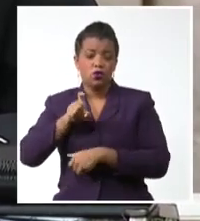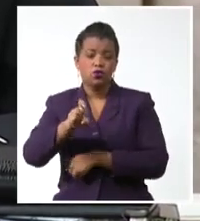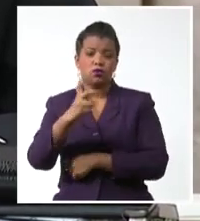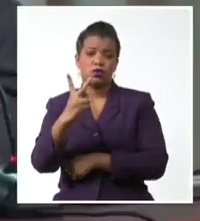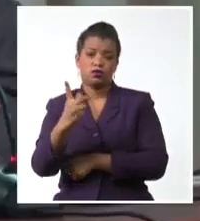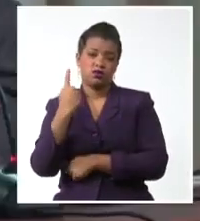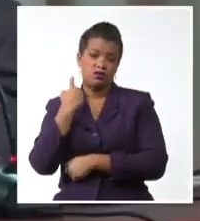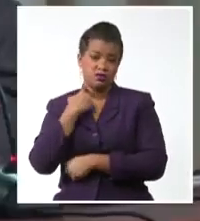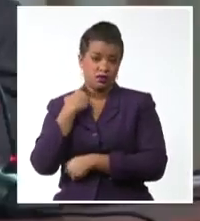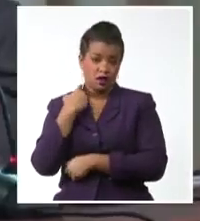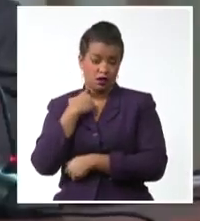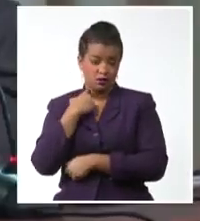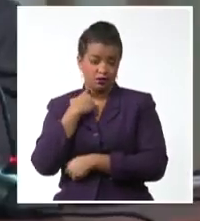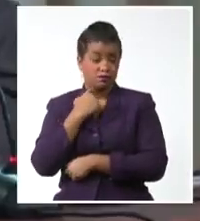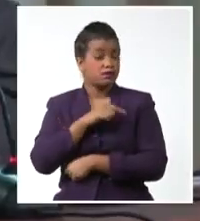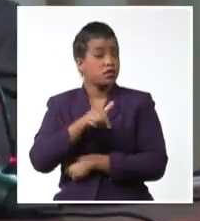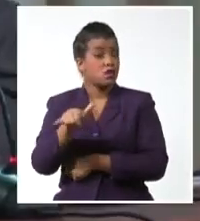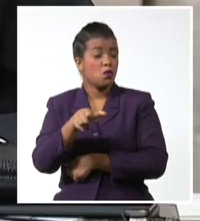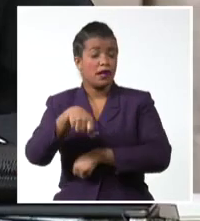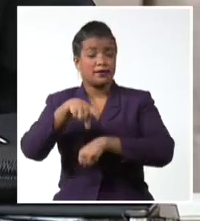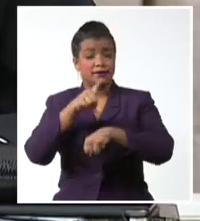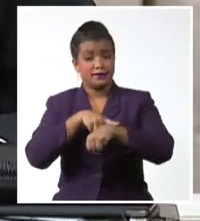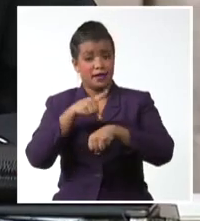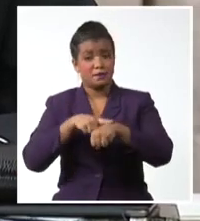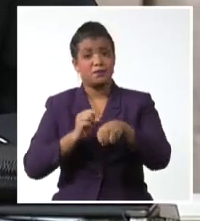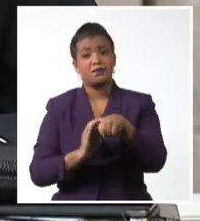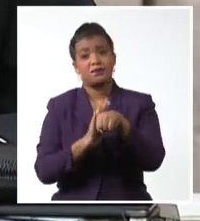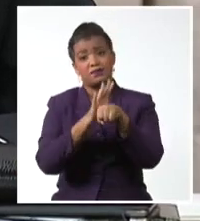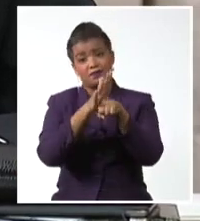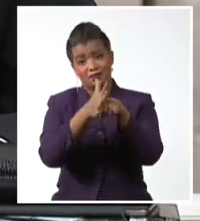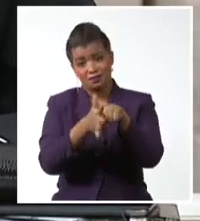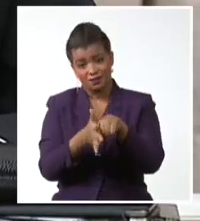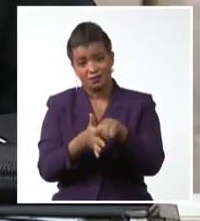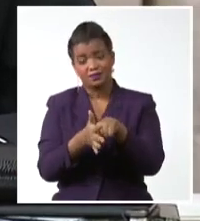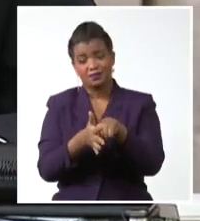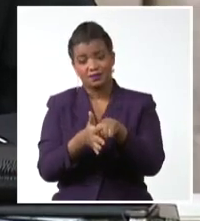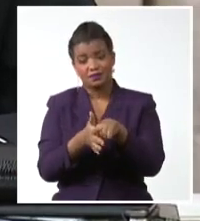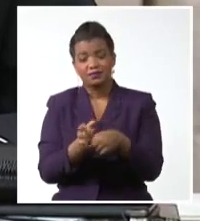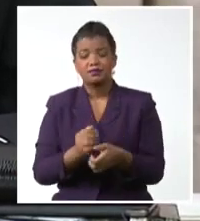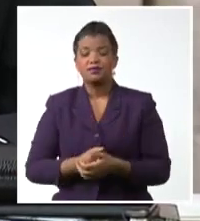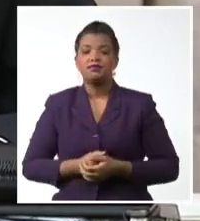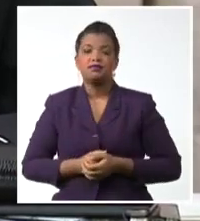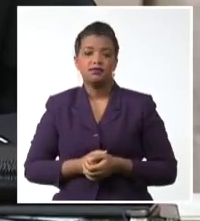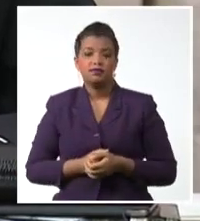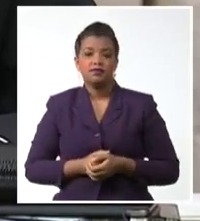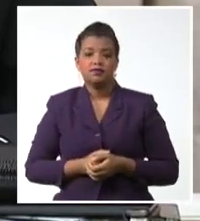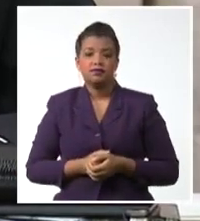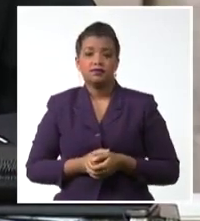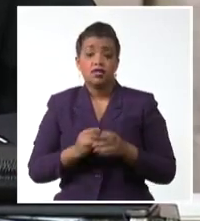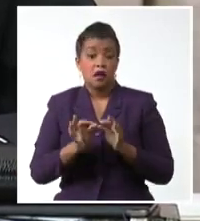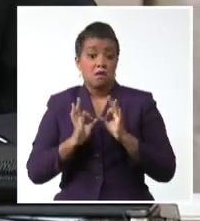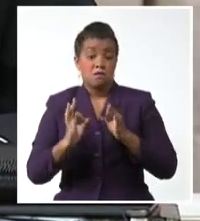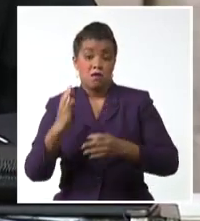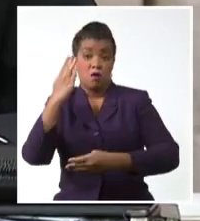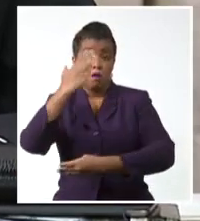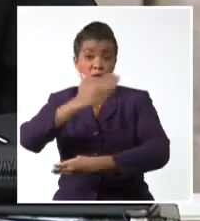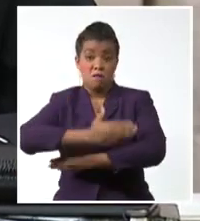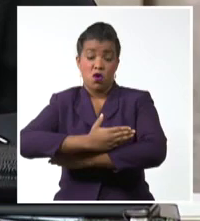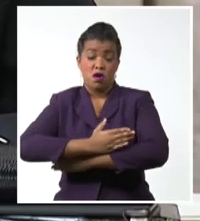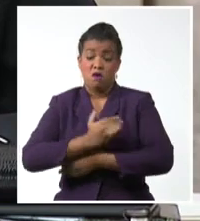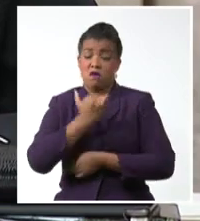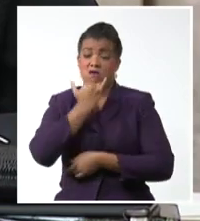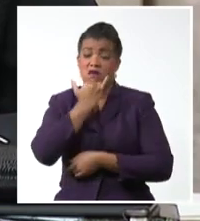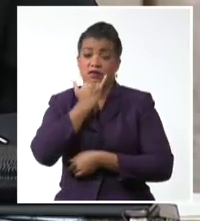años incluso en tiempos de la pandemia de la COVID-19 ese componente esencial de la política